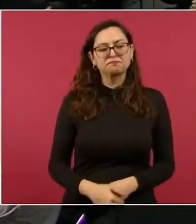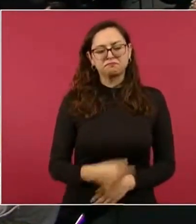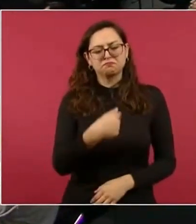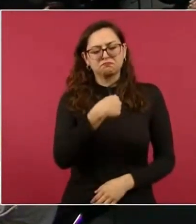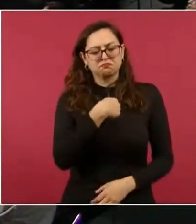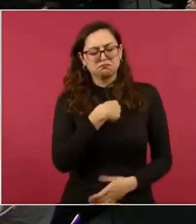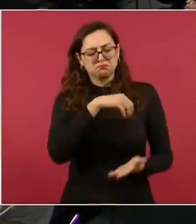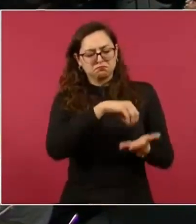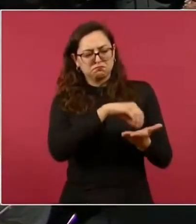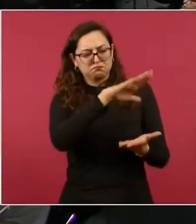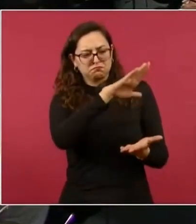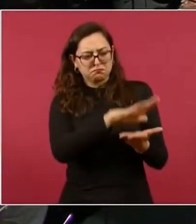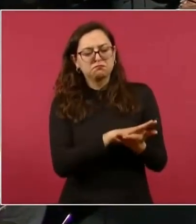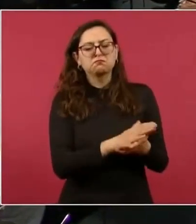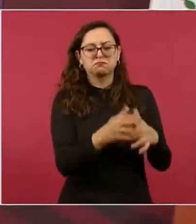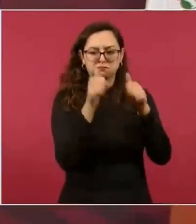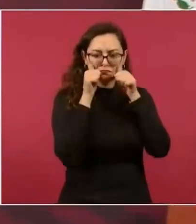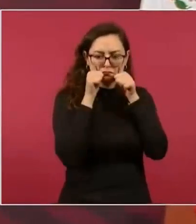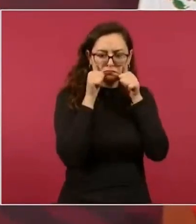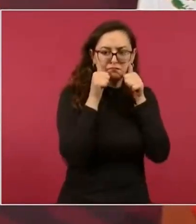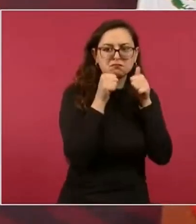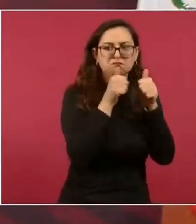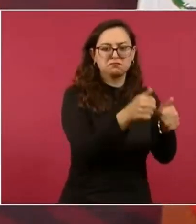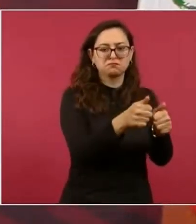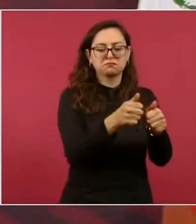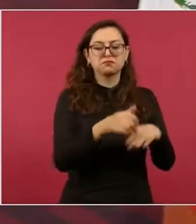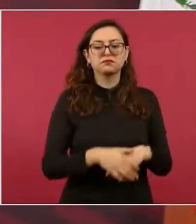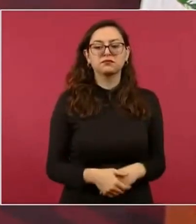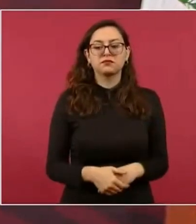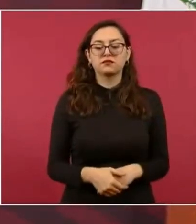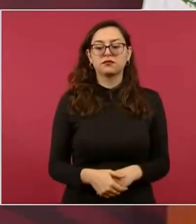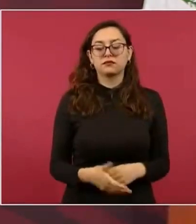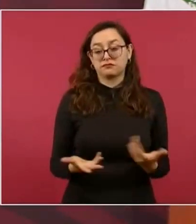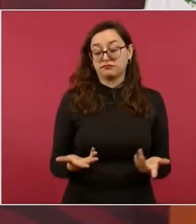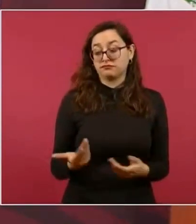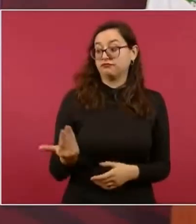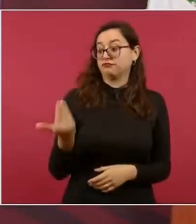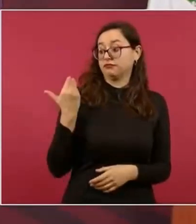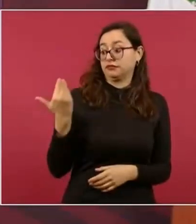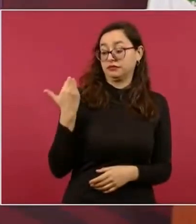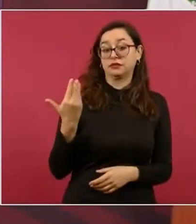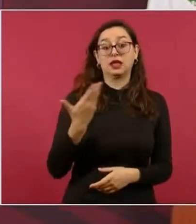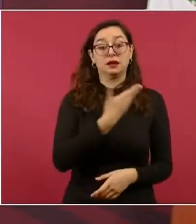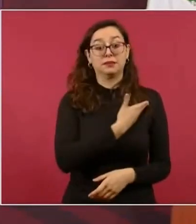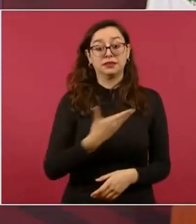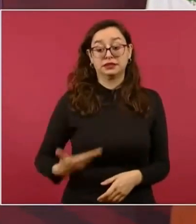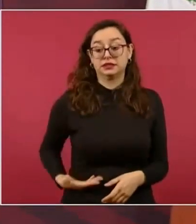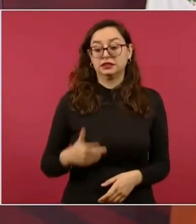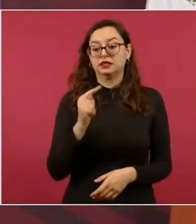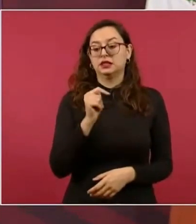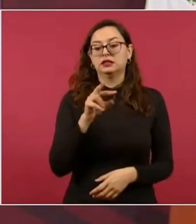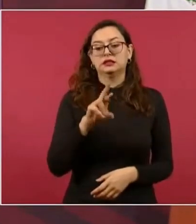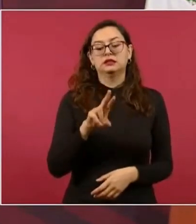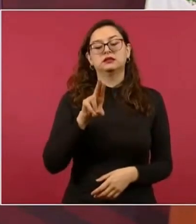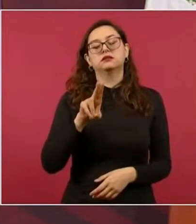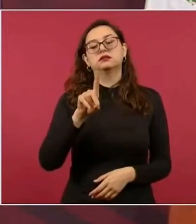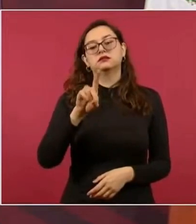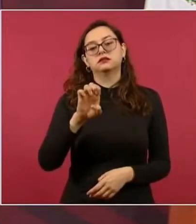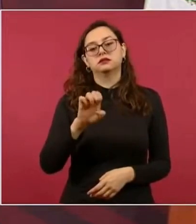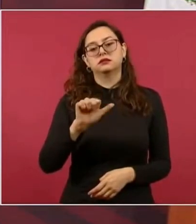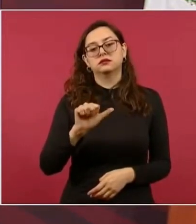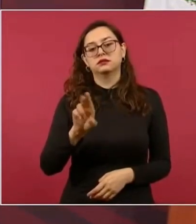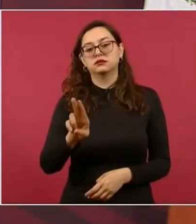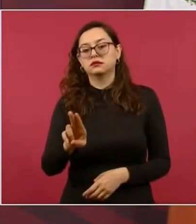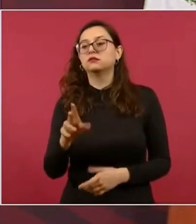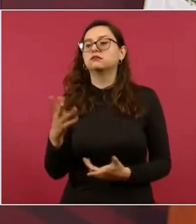ministro Trudeau, me pidió que si los